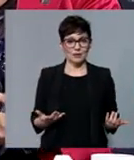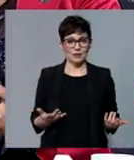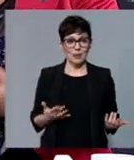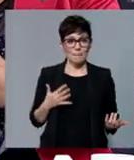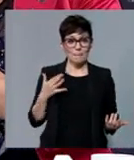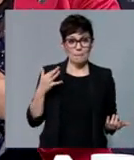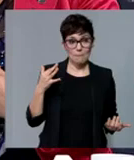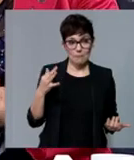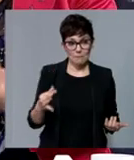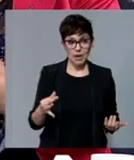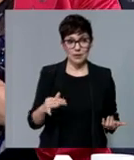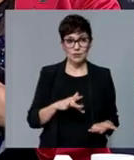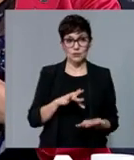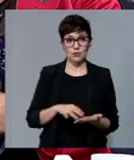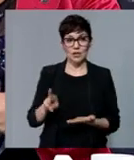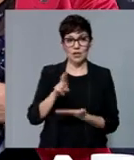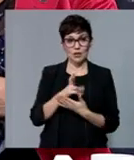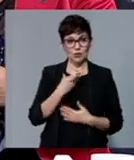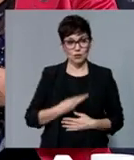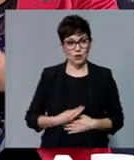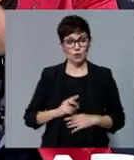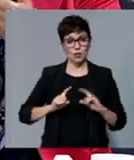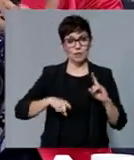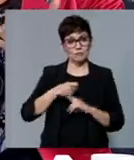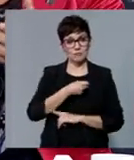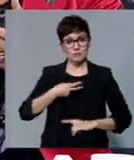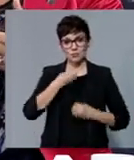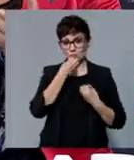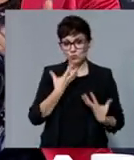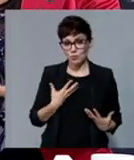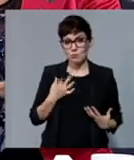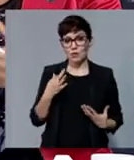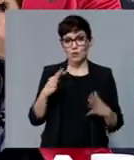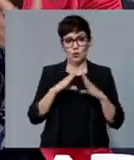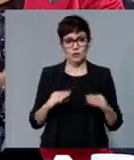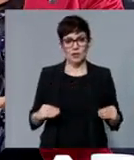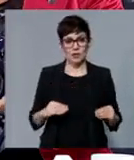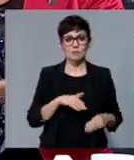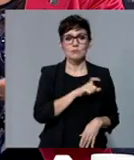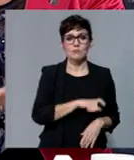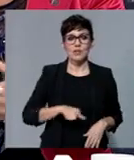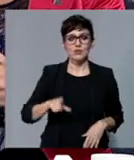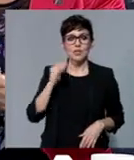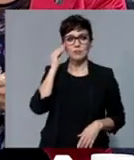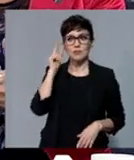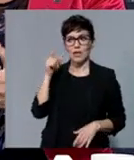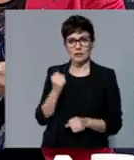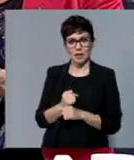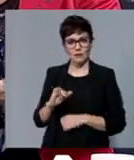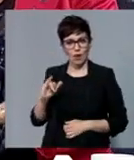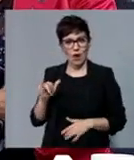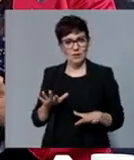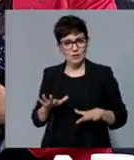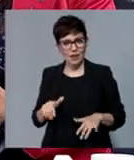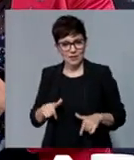repercute en la región y en la propia universidad. Si los estudiantes y la población ven que hay trabajo, que se pueden quedar en su región y un trabajo de buena